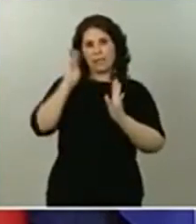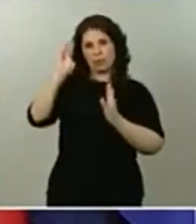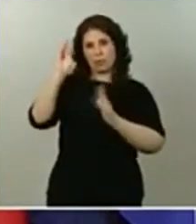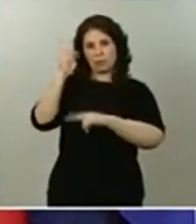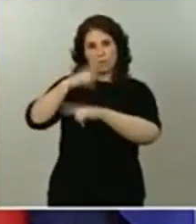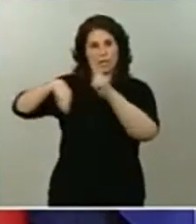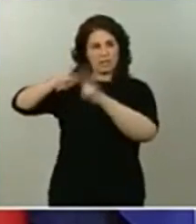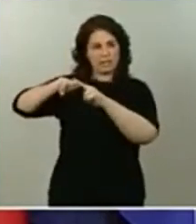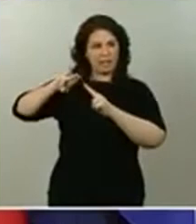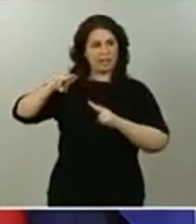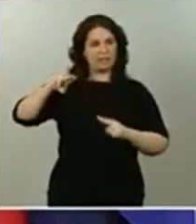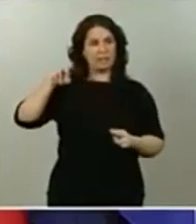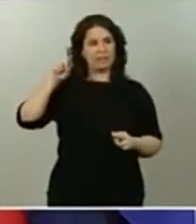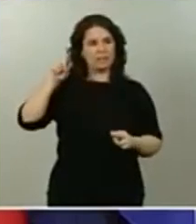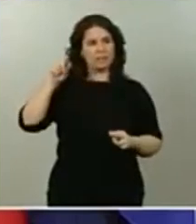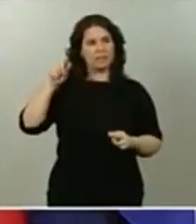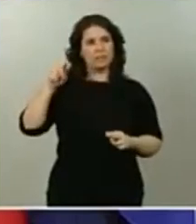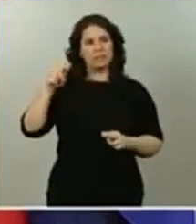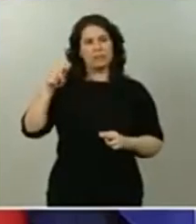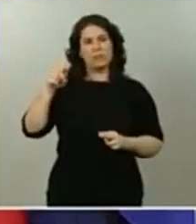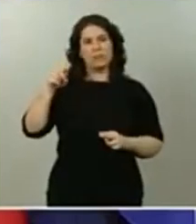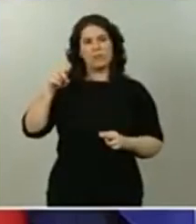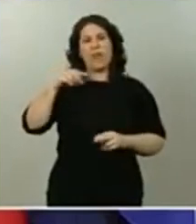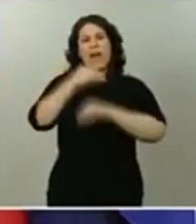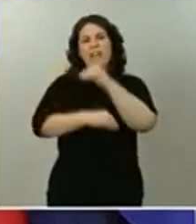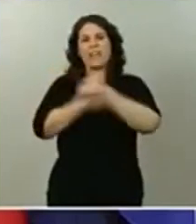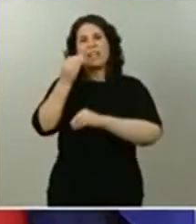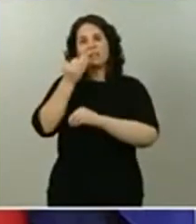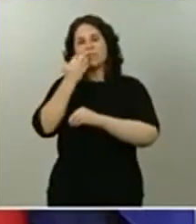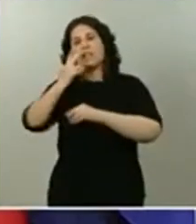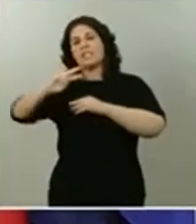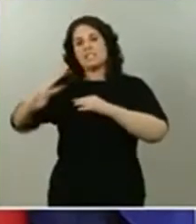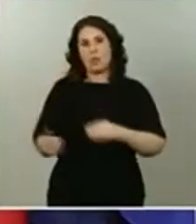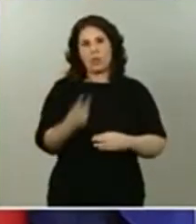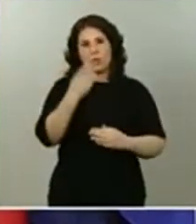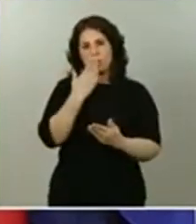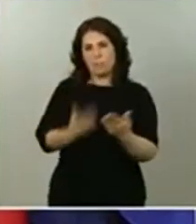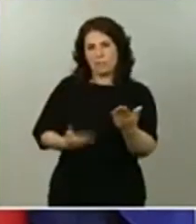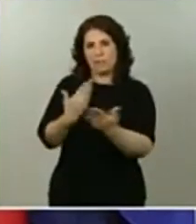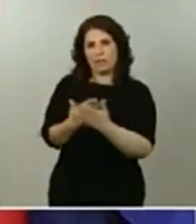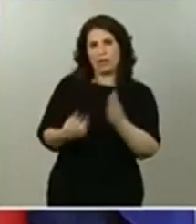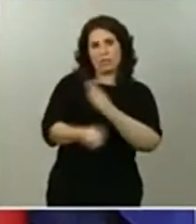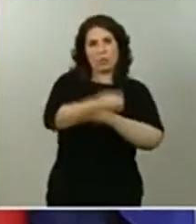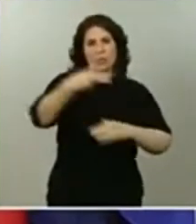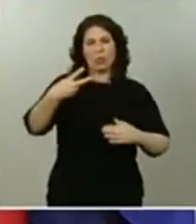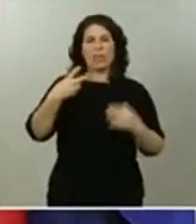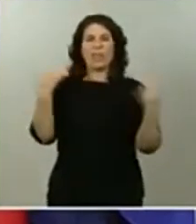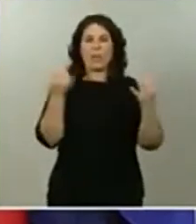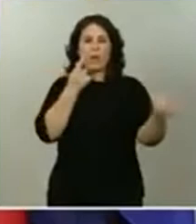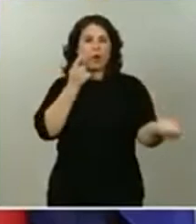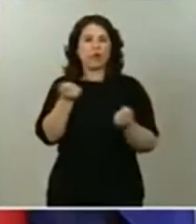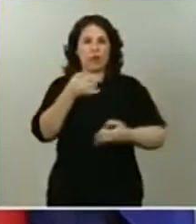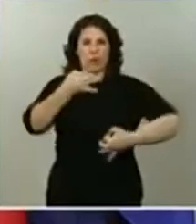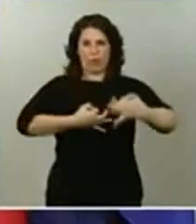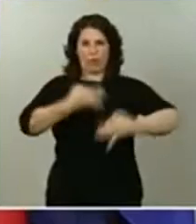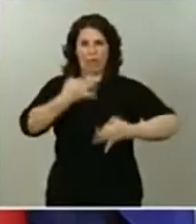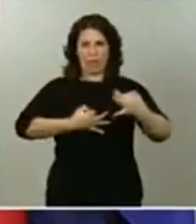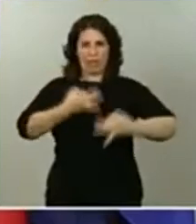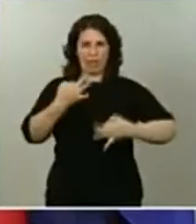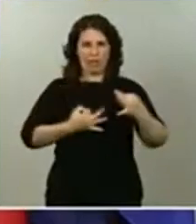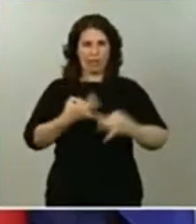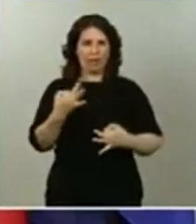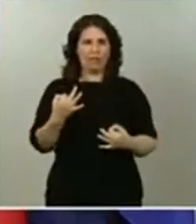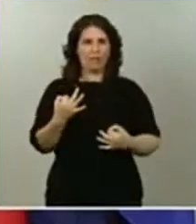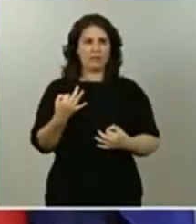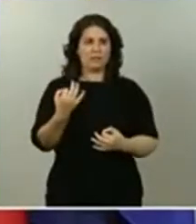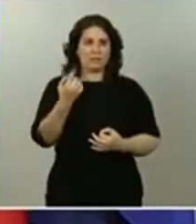más base jurídica a una segunda petición o resolución que tendrá que ser sometida a control judicial, según nos han informado, y